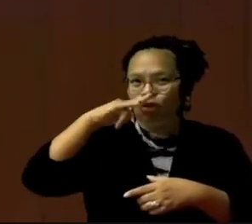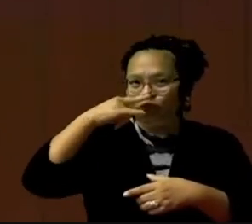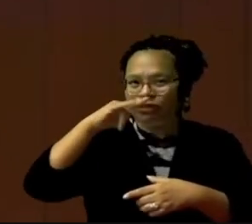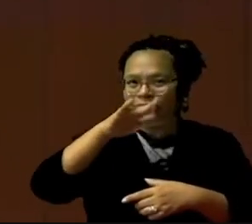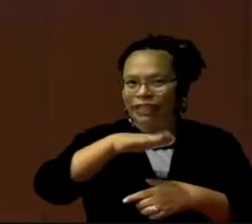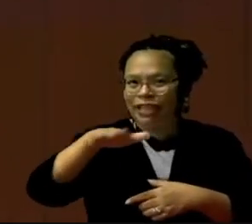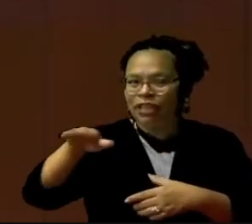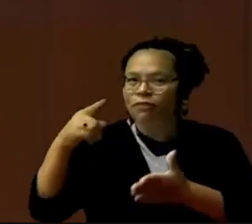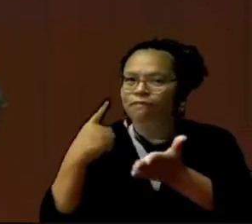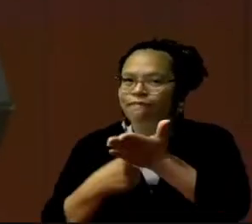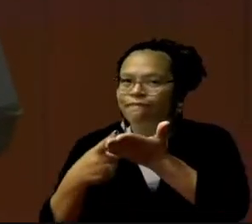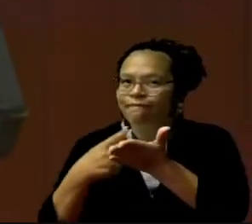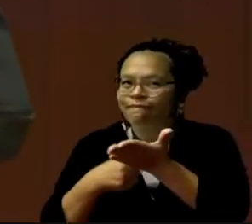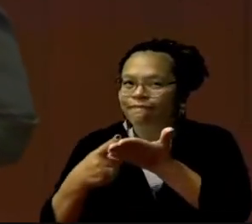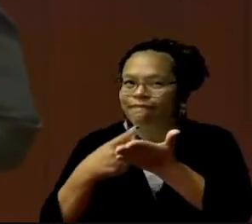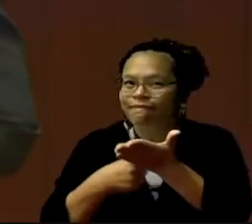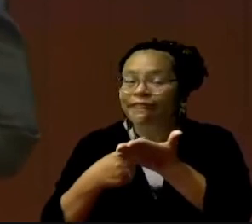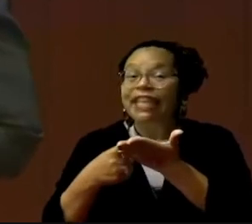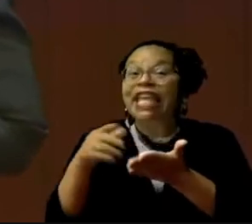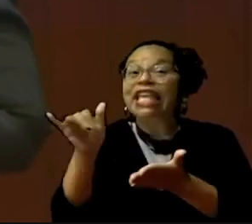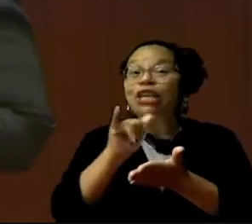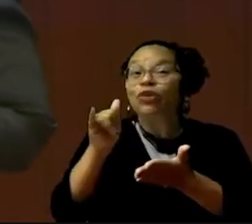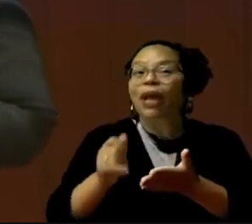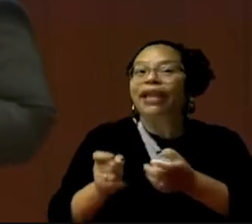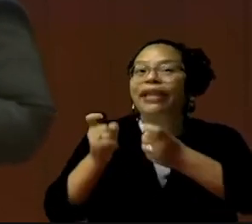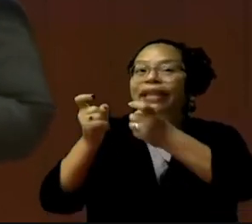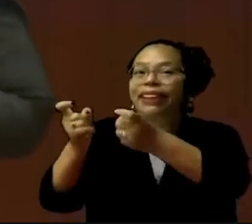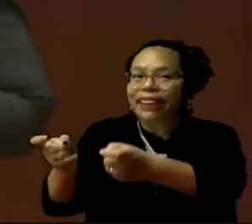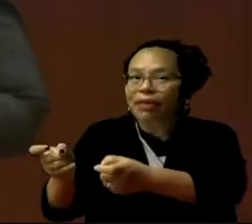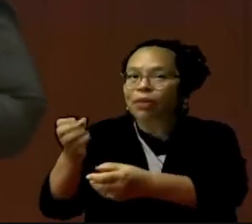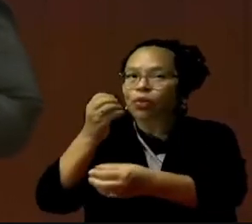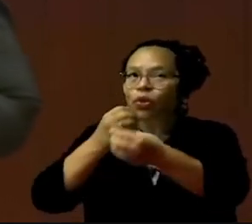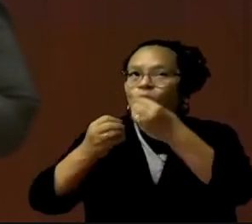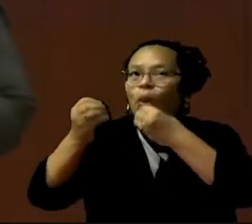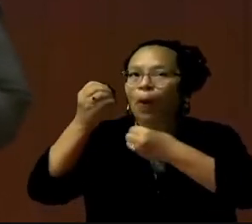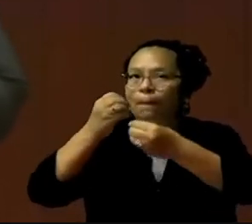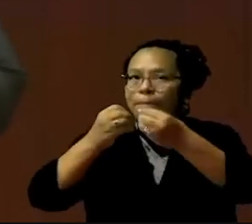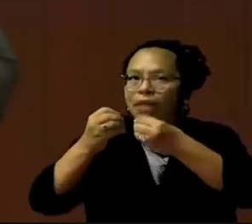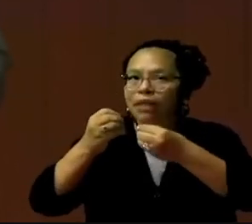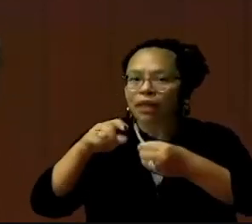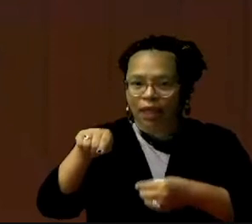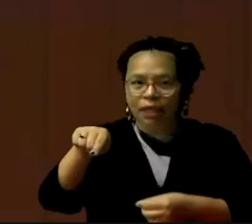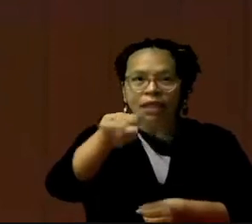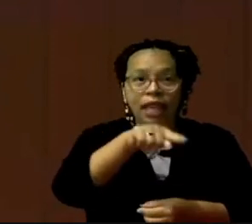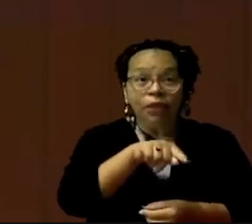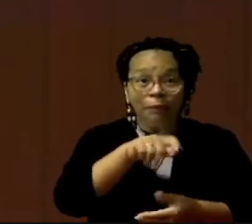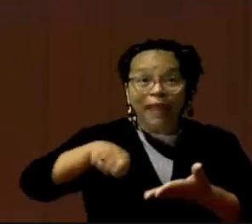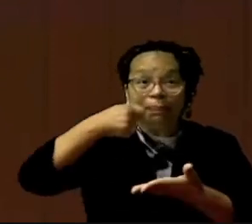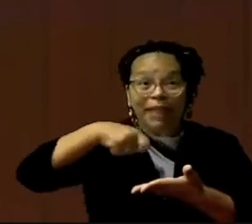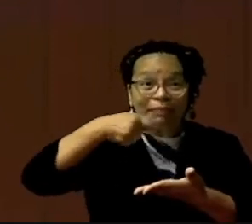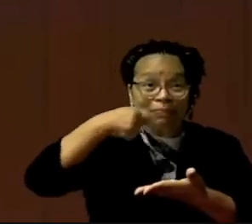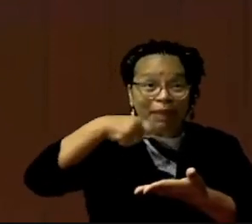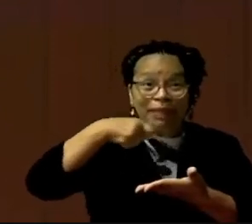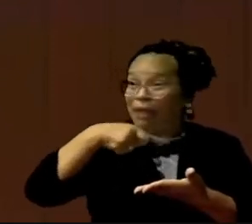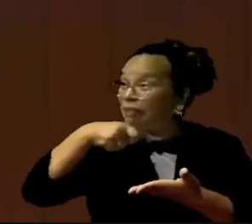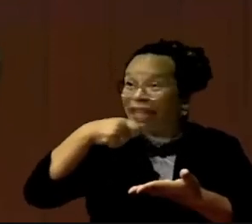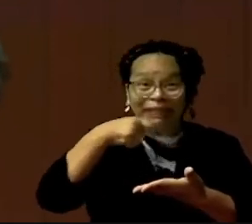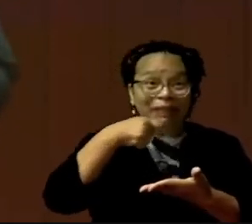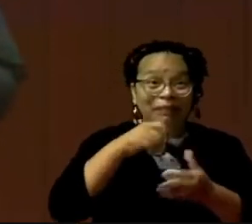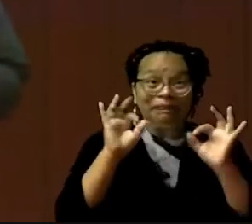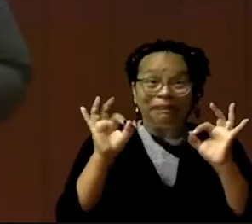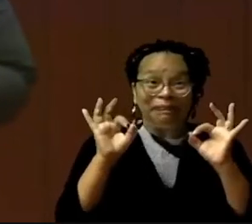se le proveía de alimentos. Y veíamos cómo los comían. Este es un proyecto hermoso.